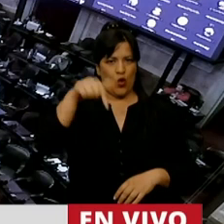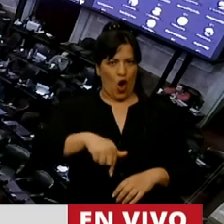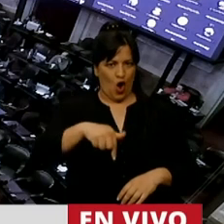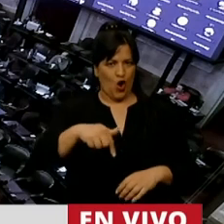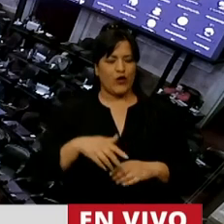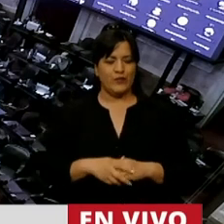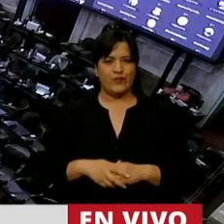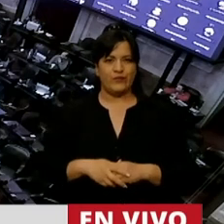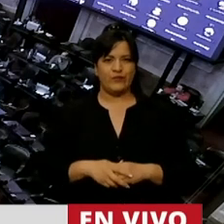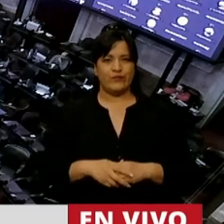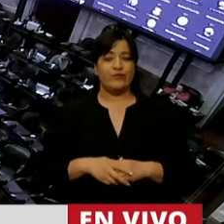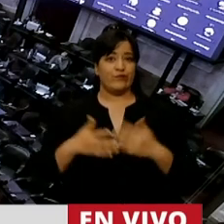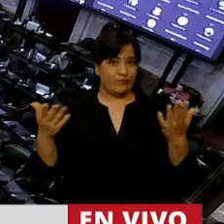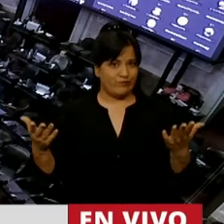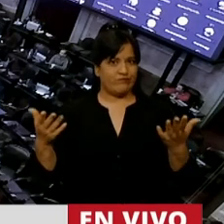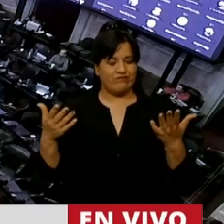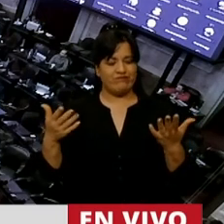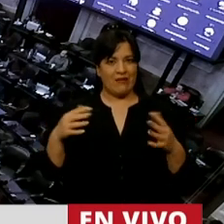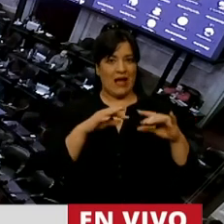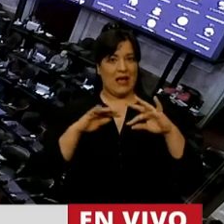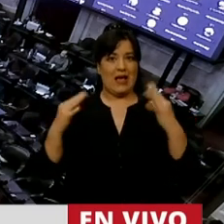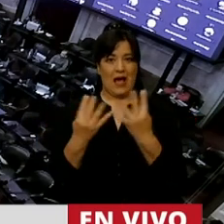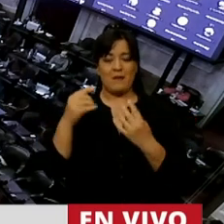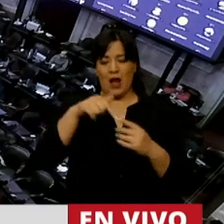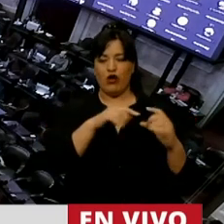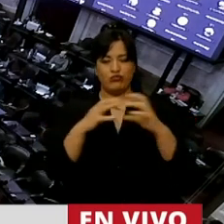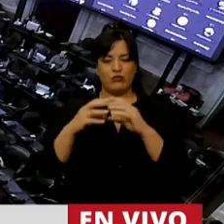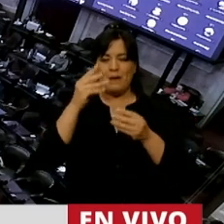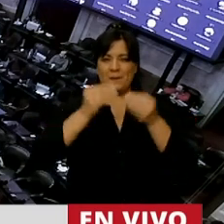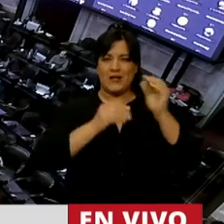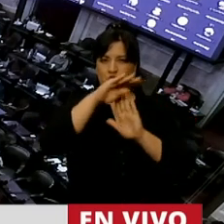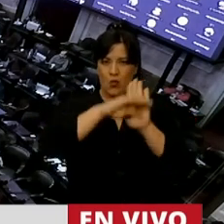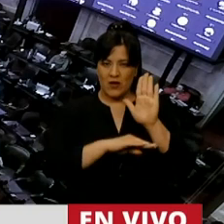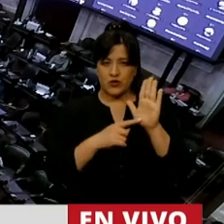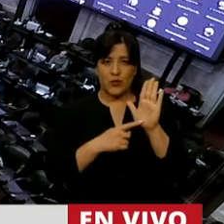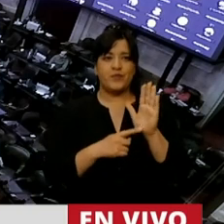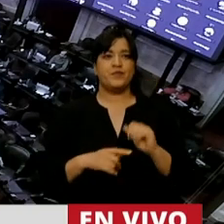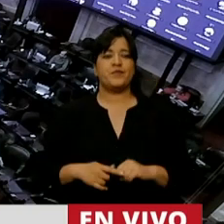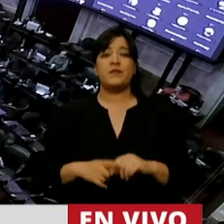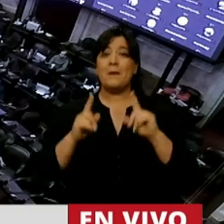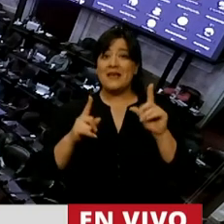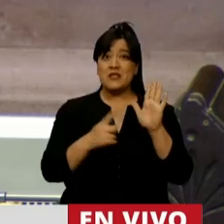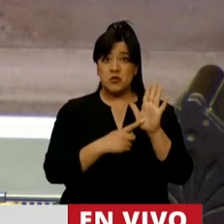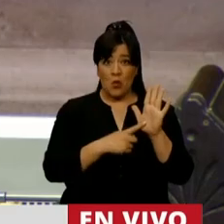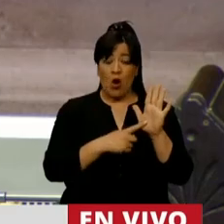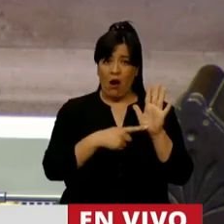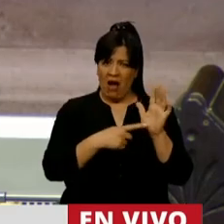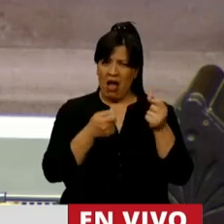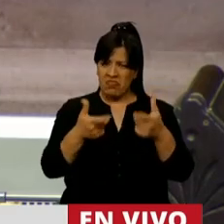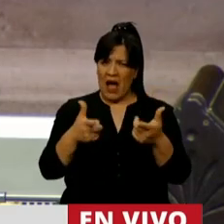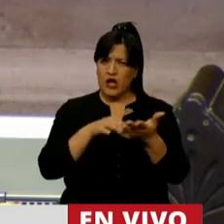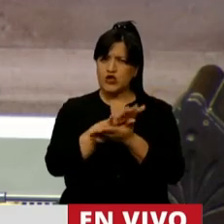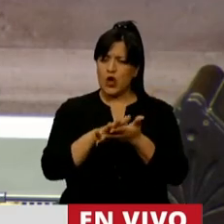convoca en esta honorable Cámara, tal como está planteado, no resolverá los